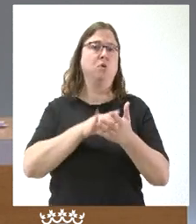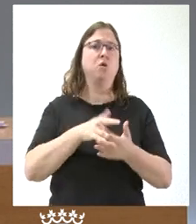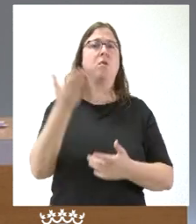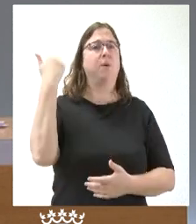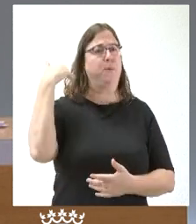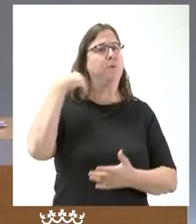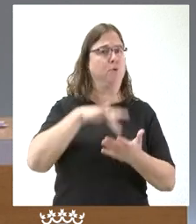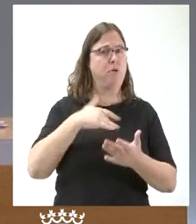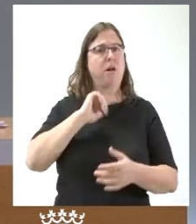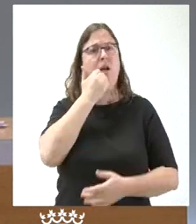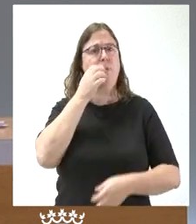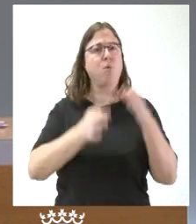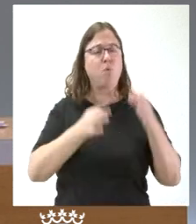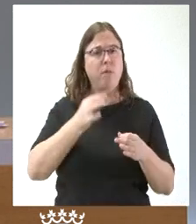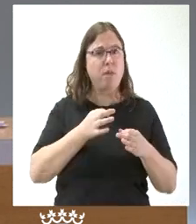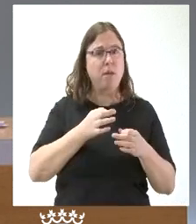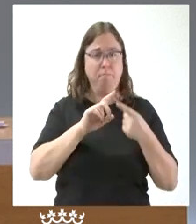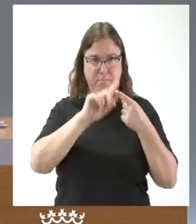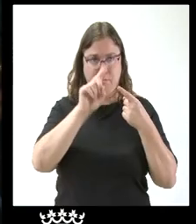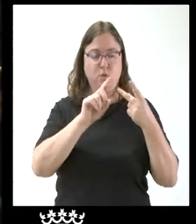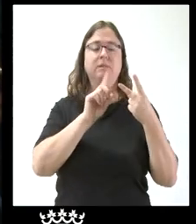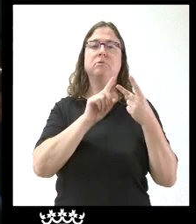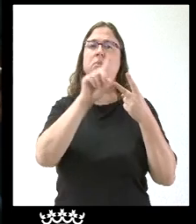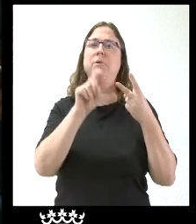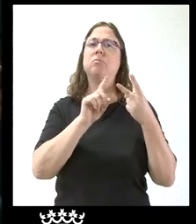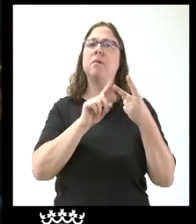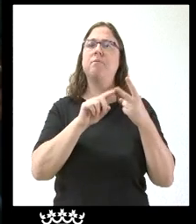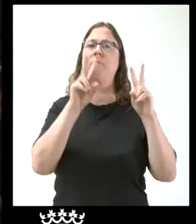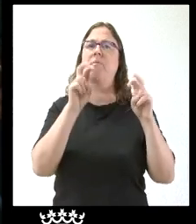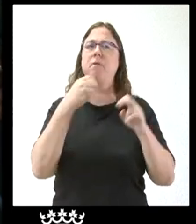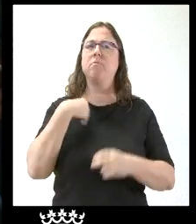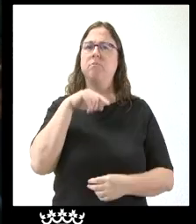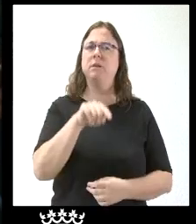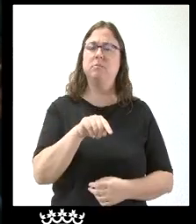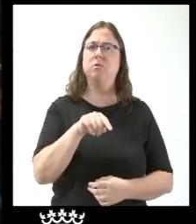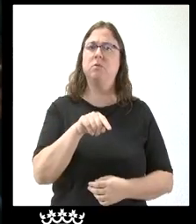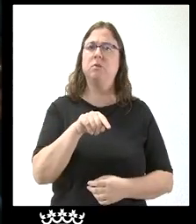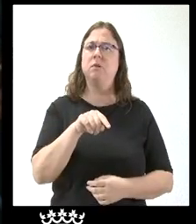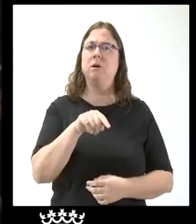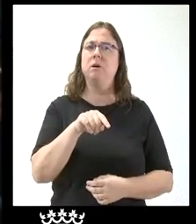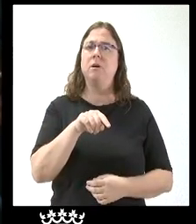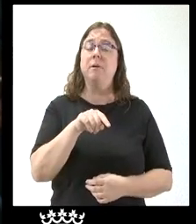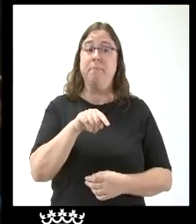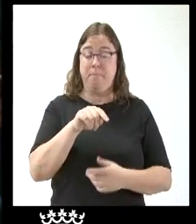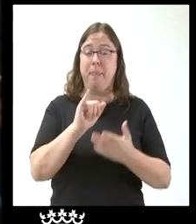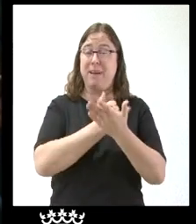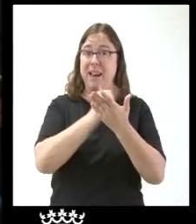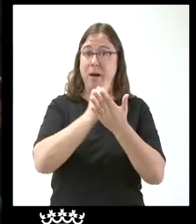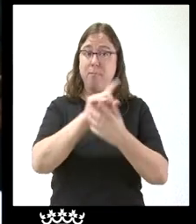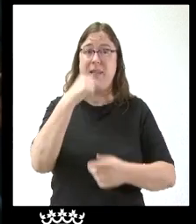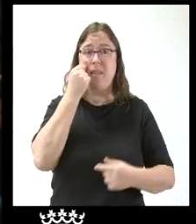una ocasión anterior. Esa es la primera pregunta. La segunda pregunta es sobre, precisamente, sobre el cribado del cáncer de mama.